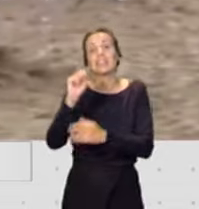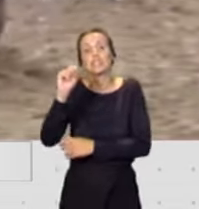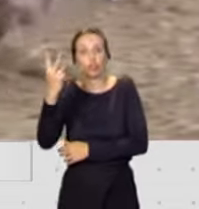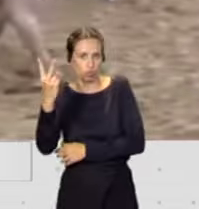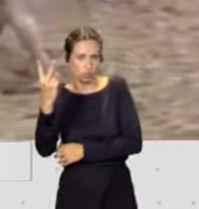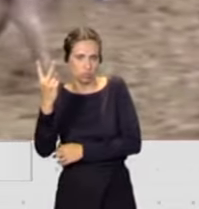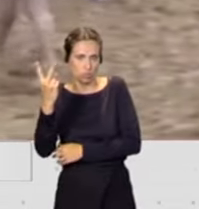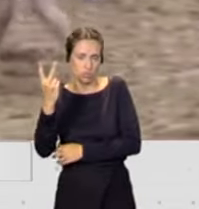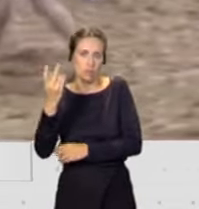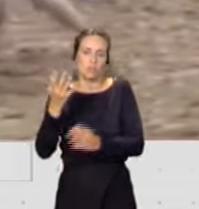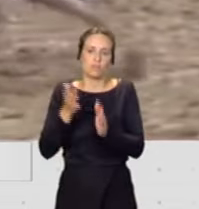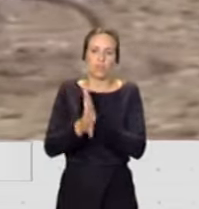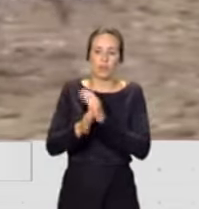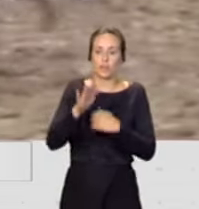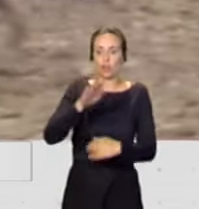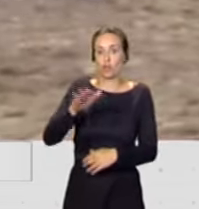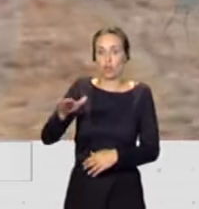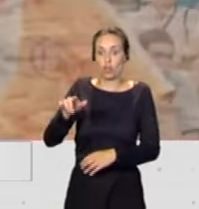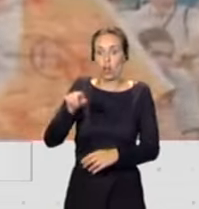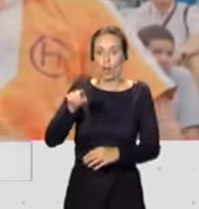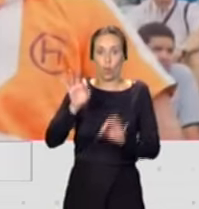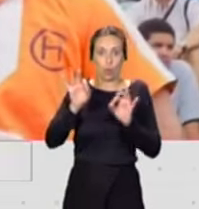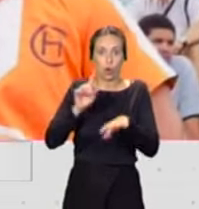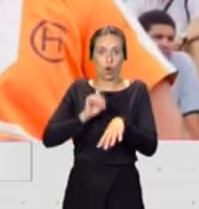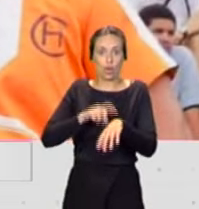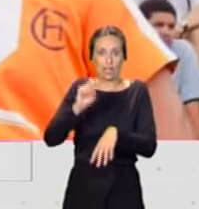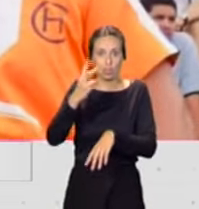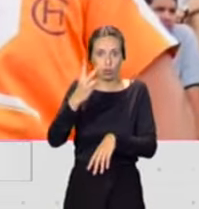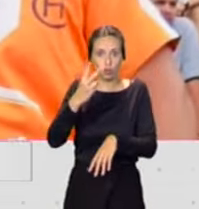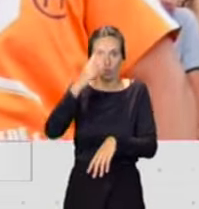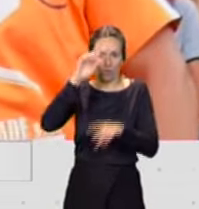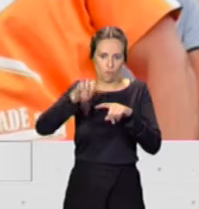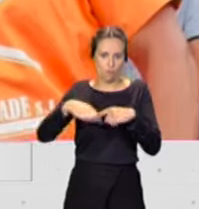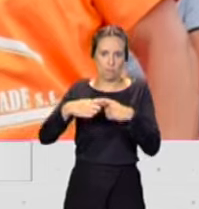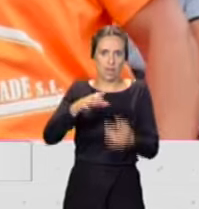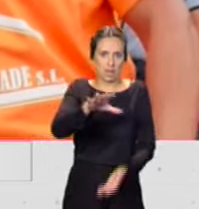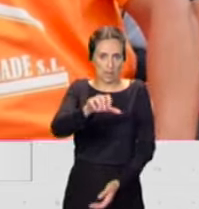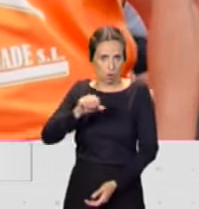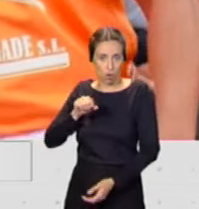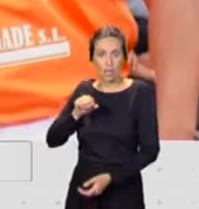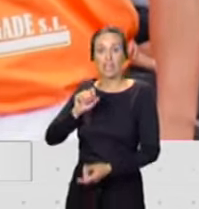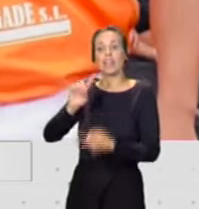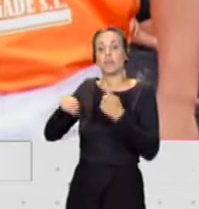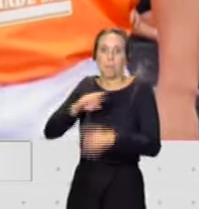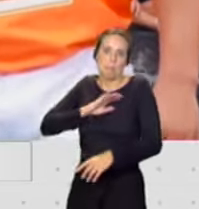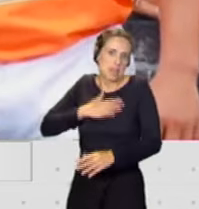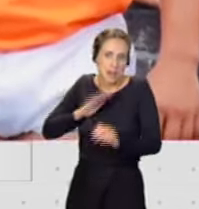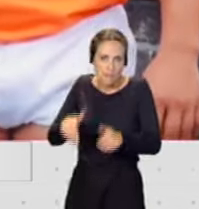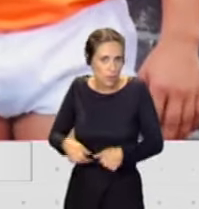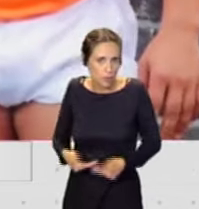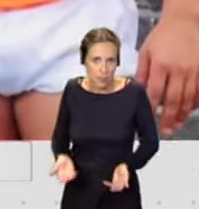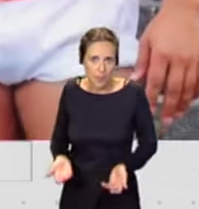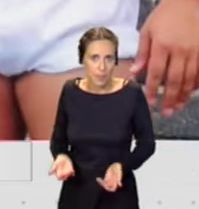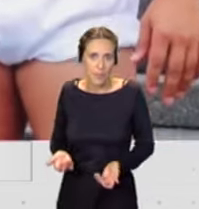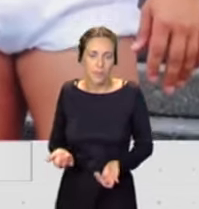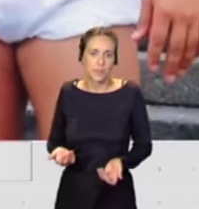los niños pues los recogerán sus padres, sus familiares y después volverían pues el siguiente día. La verdad que tenemos una